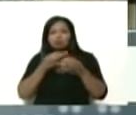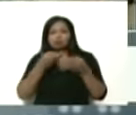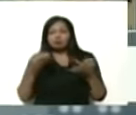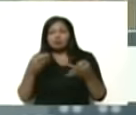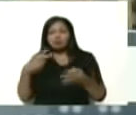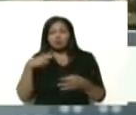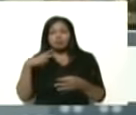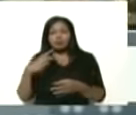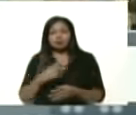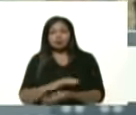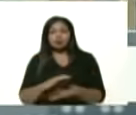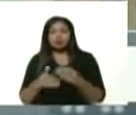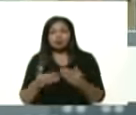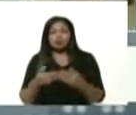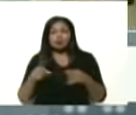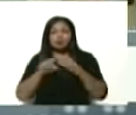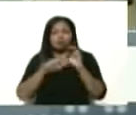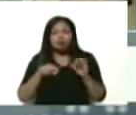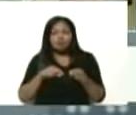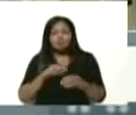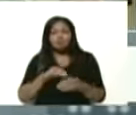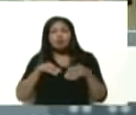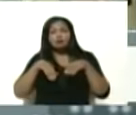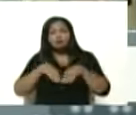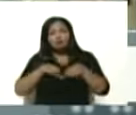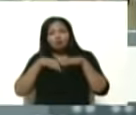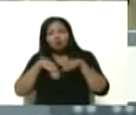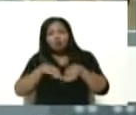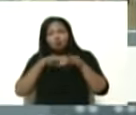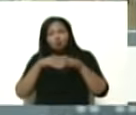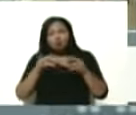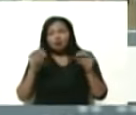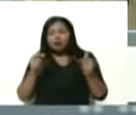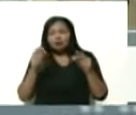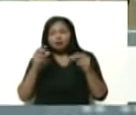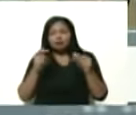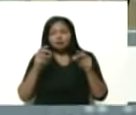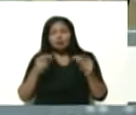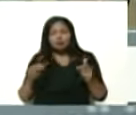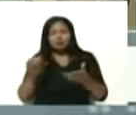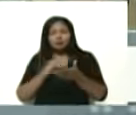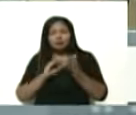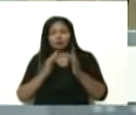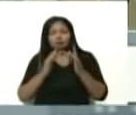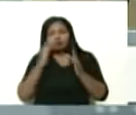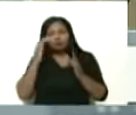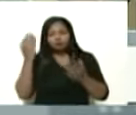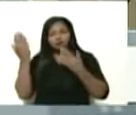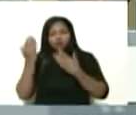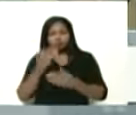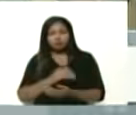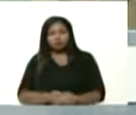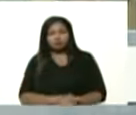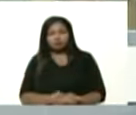a la producción textil que se reanima, se reactiva. Adelante, muchachos.